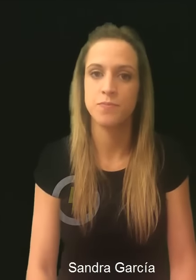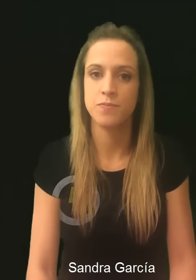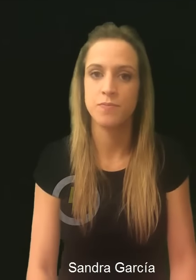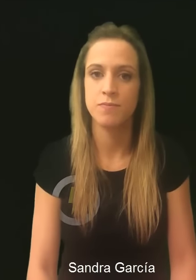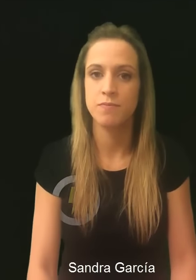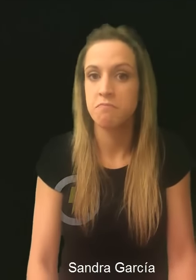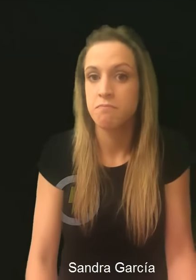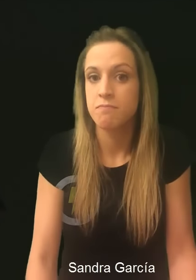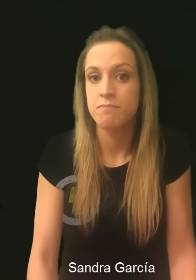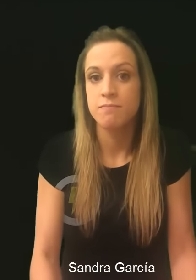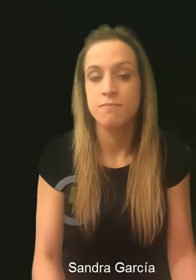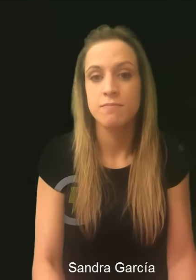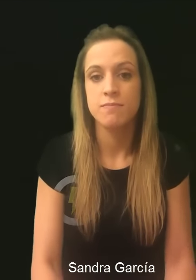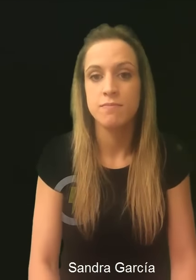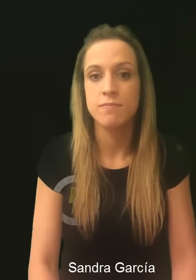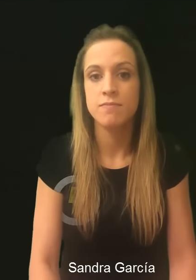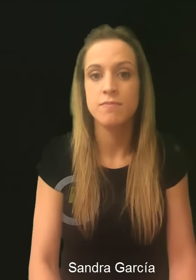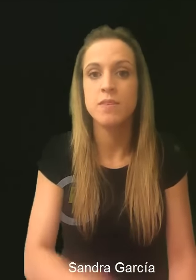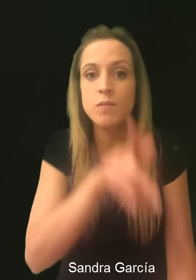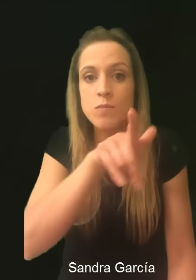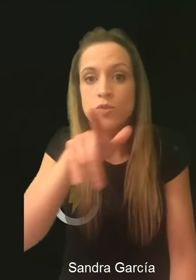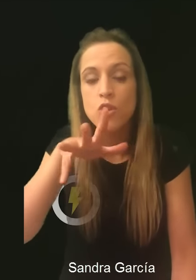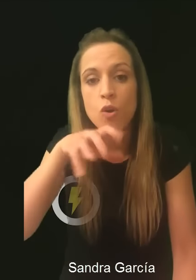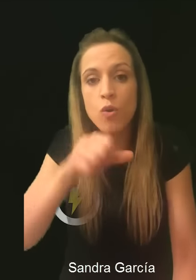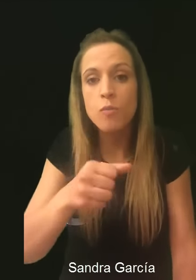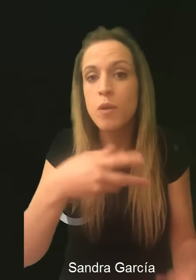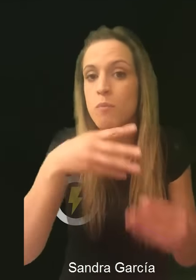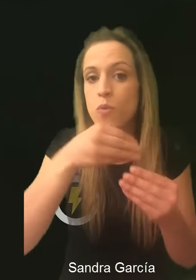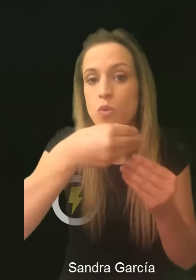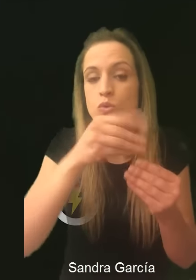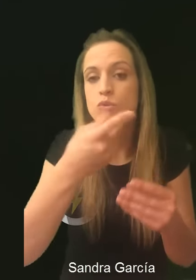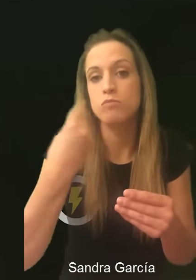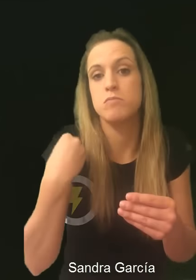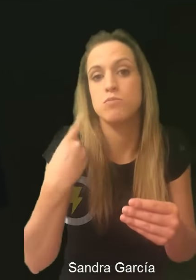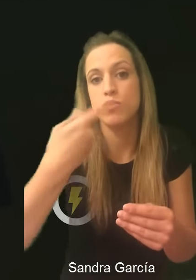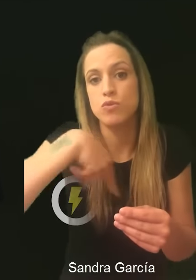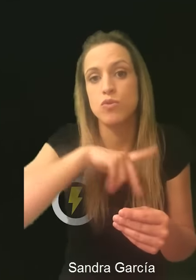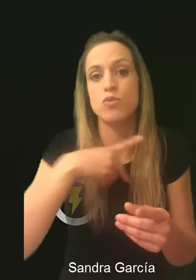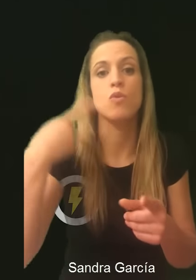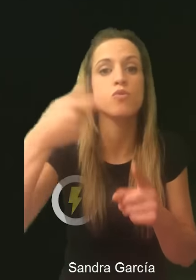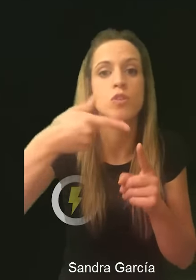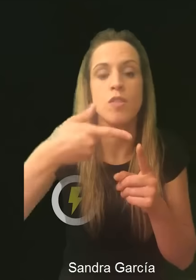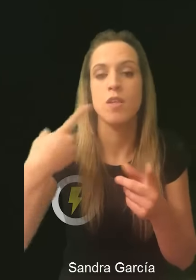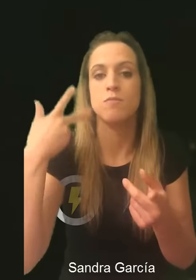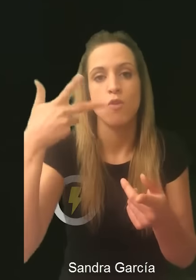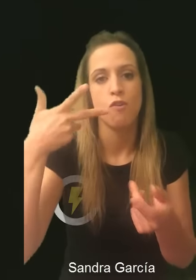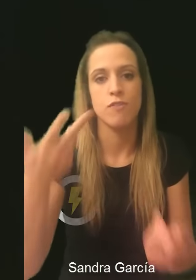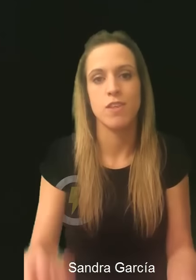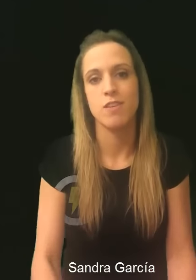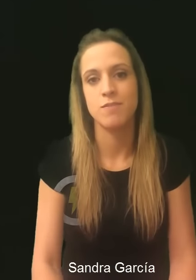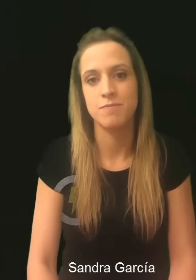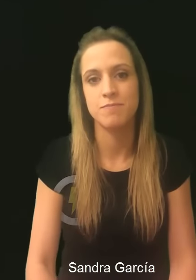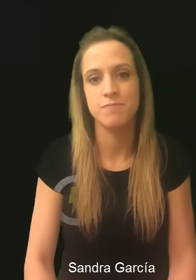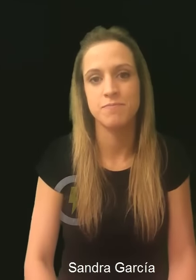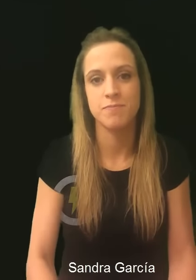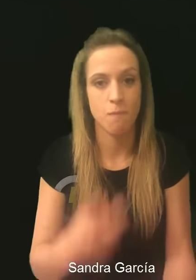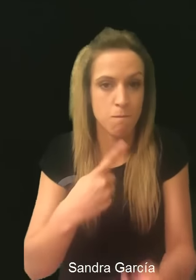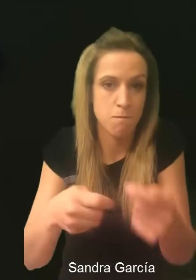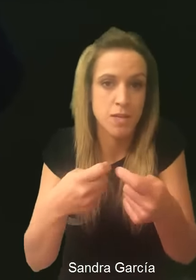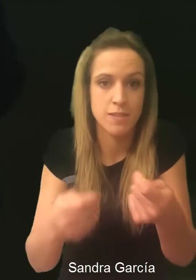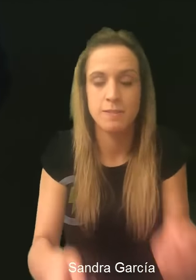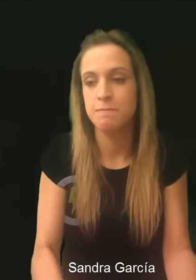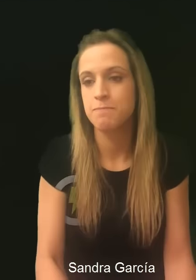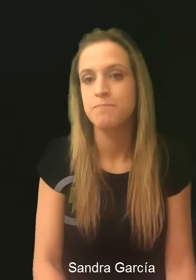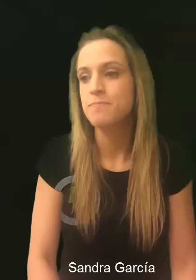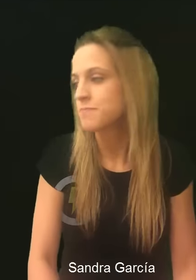técnico y ahora pues me compran las tijeras, me compran el taliz y me compran varias cosas. Bueno, tengo